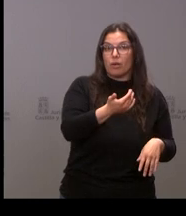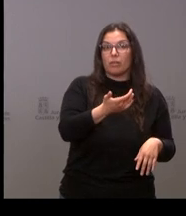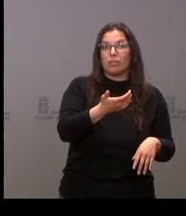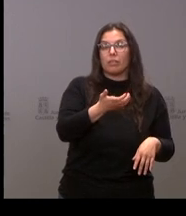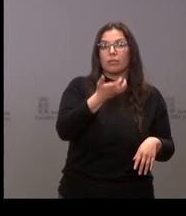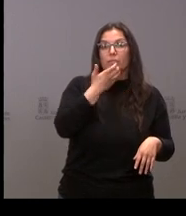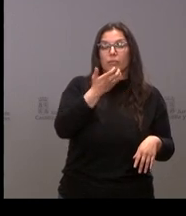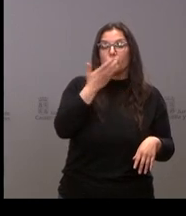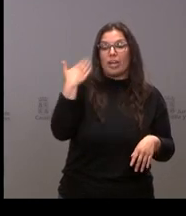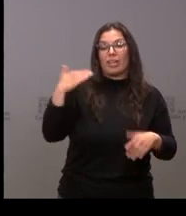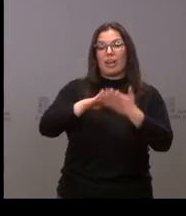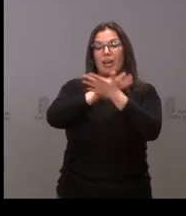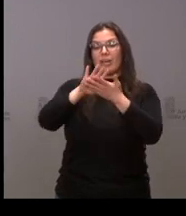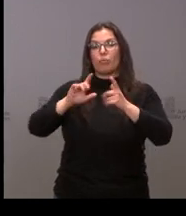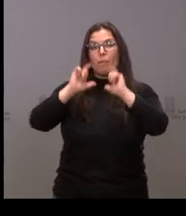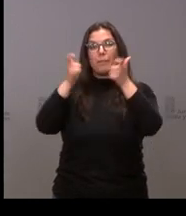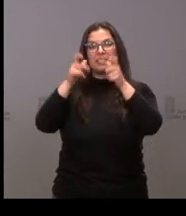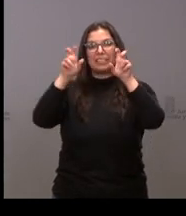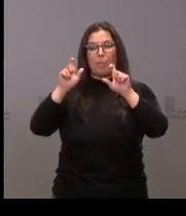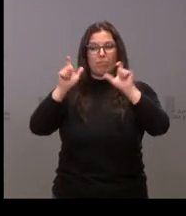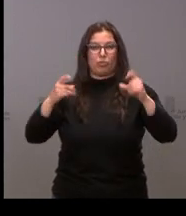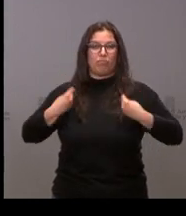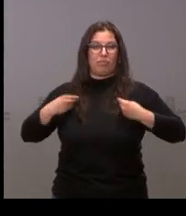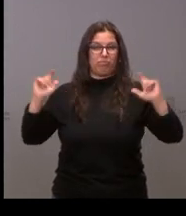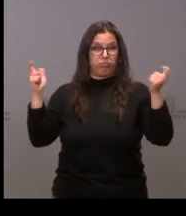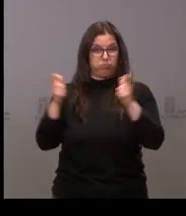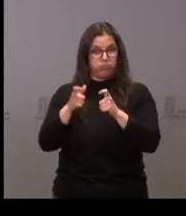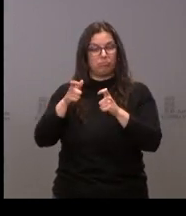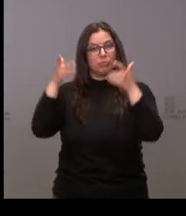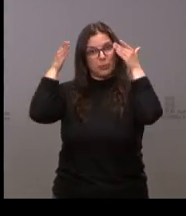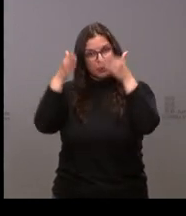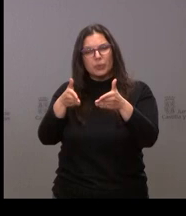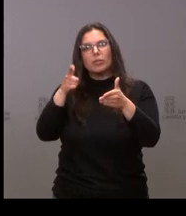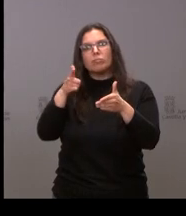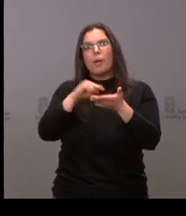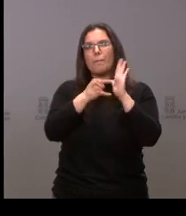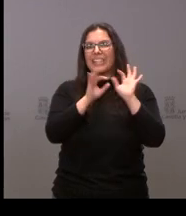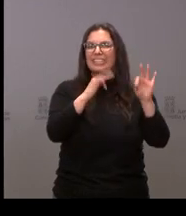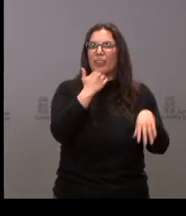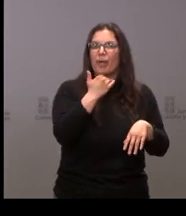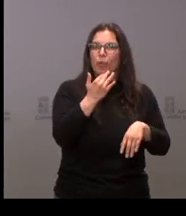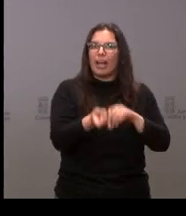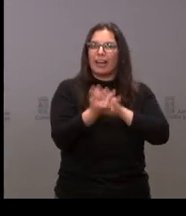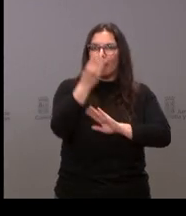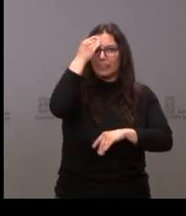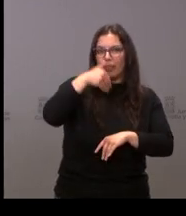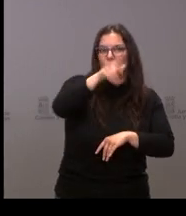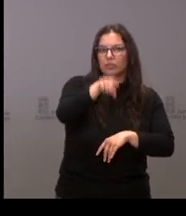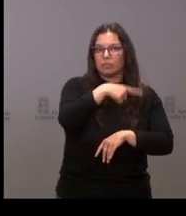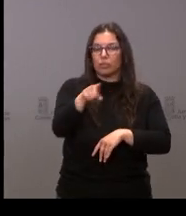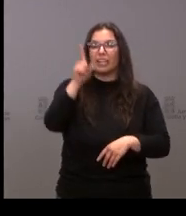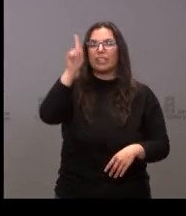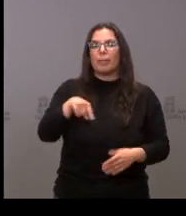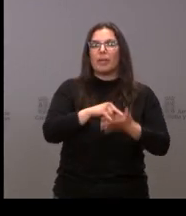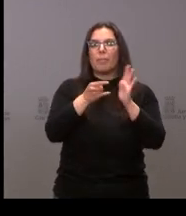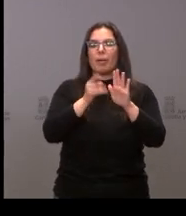despoblación y de paso no sé cómo está cuándo se activará el plan con 40 millones de